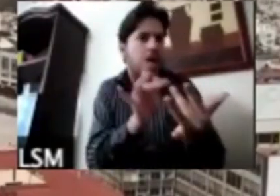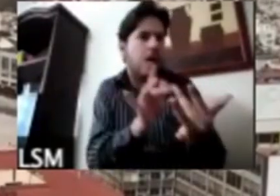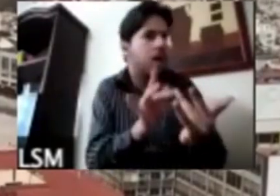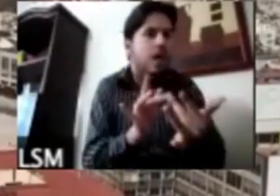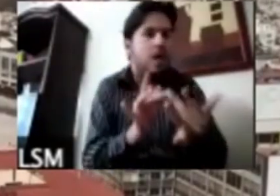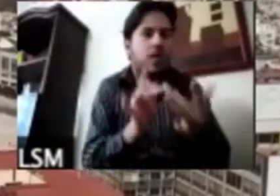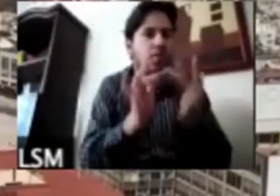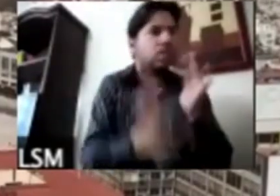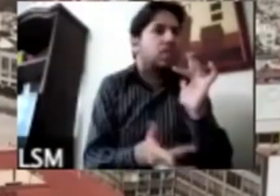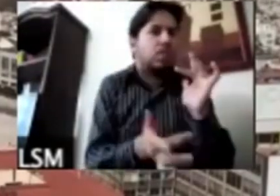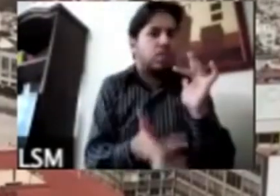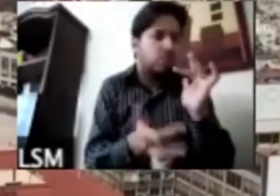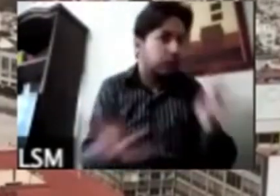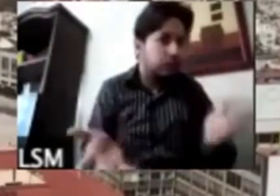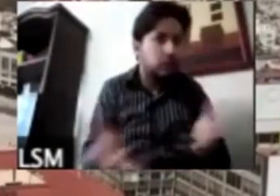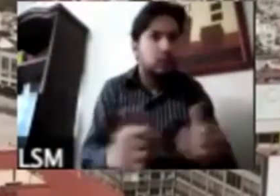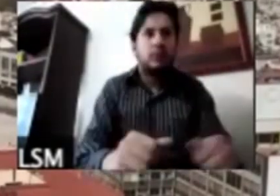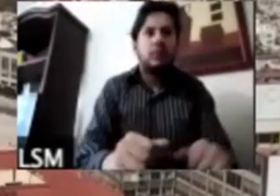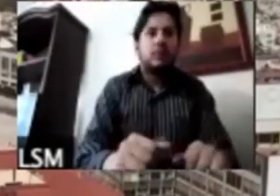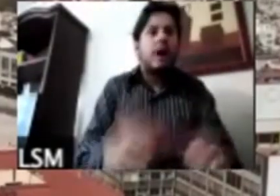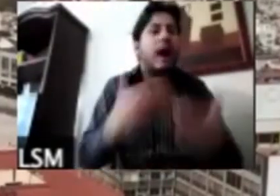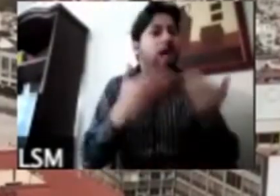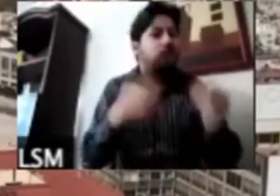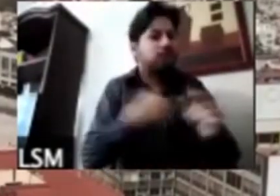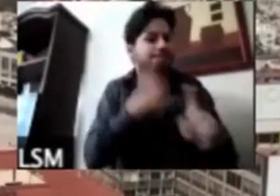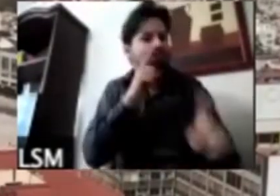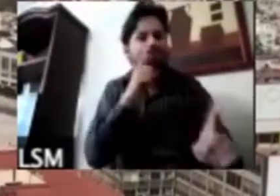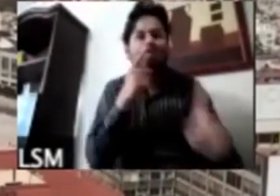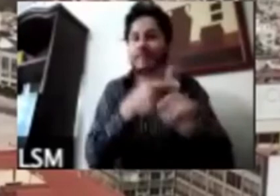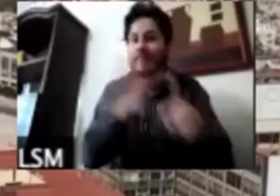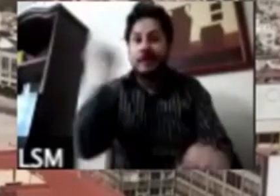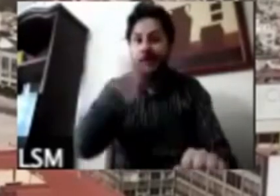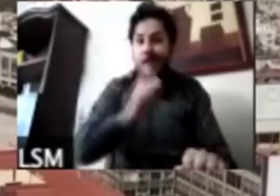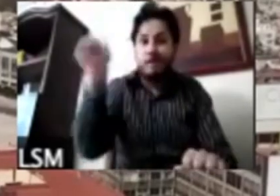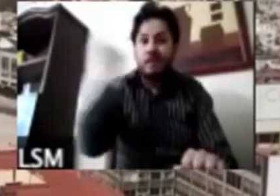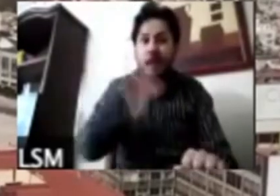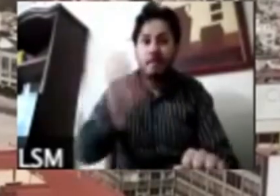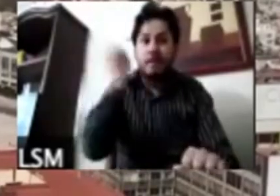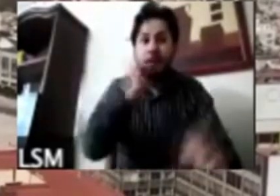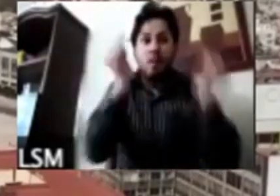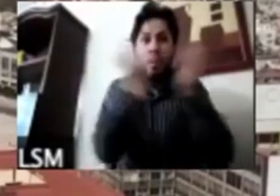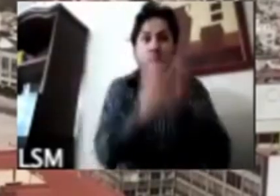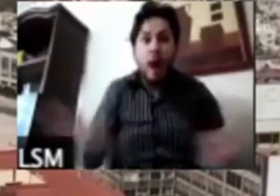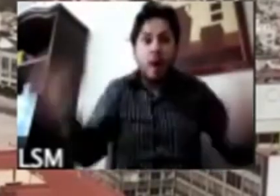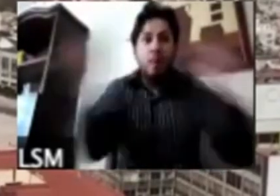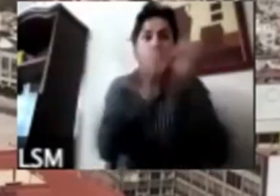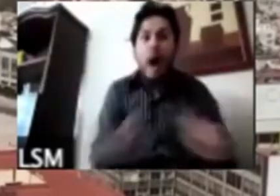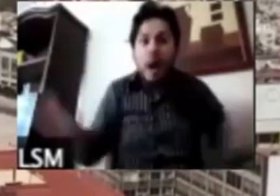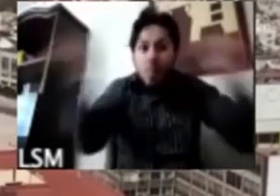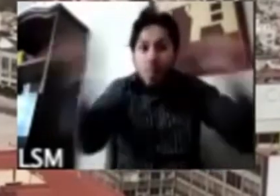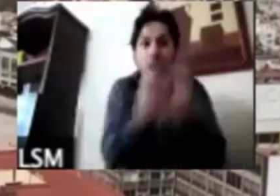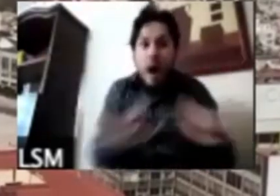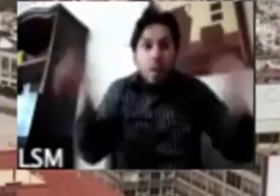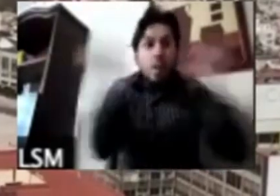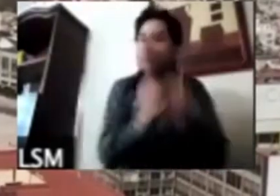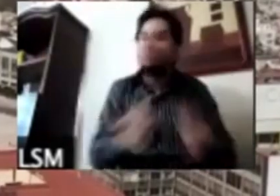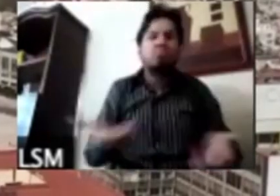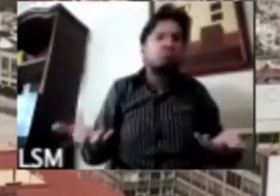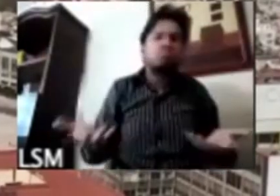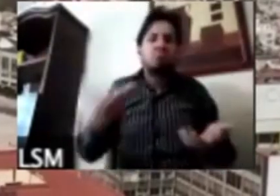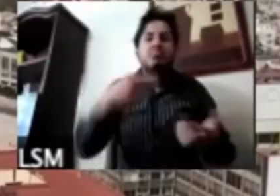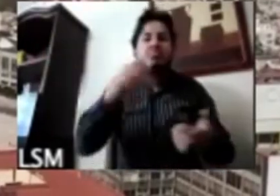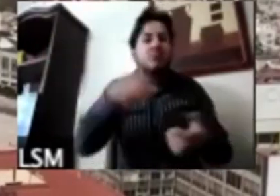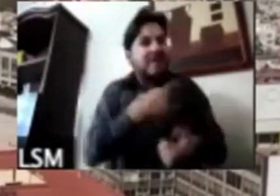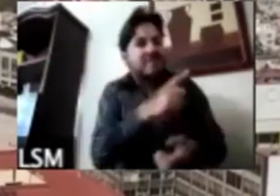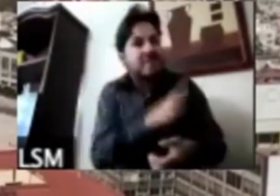pero lo que quiero terminar es esto no va a ser siempre así porque viene el aterrizaje económico y viene la